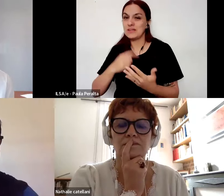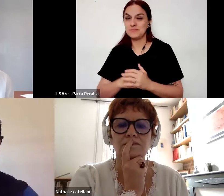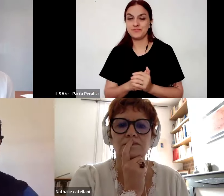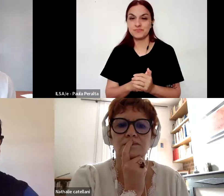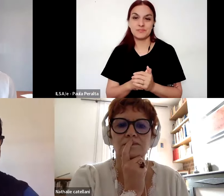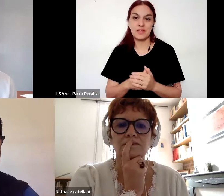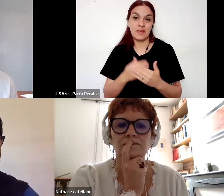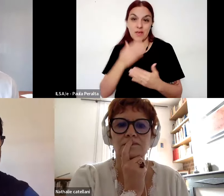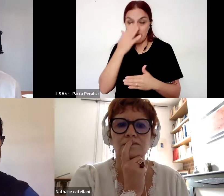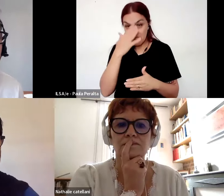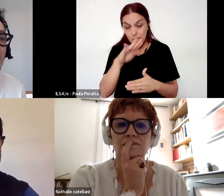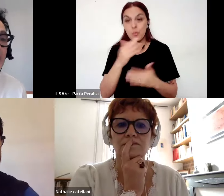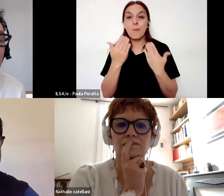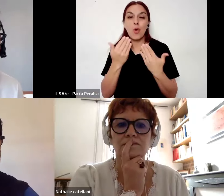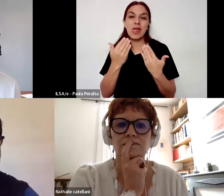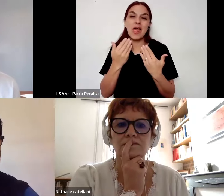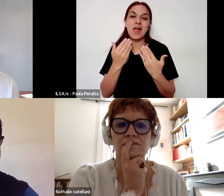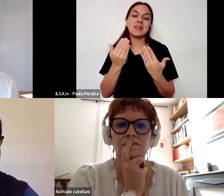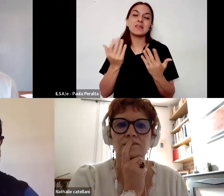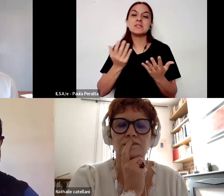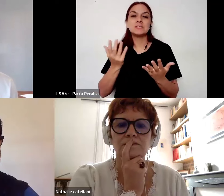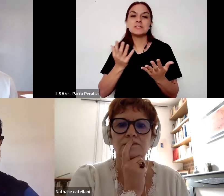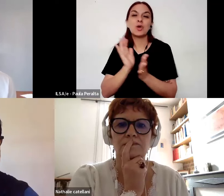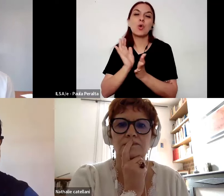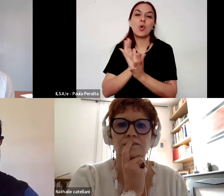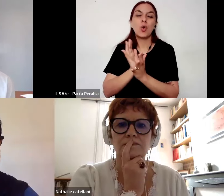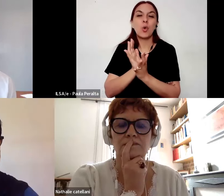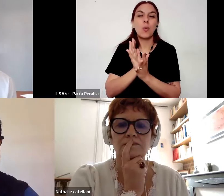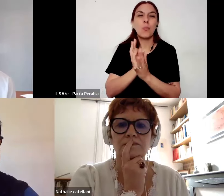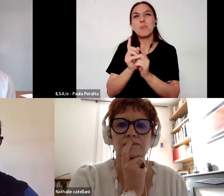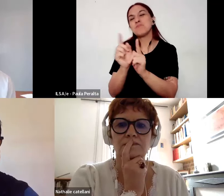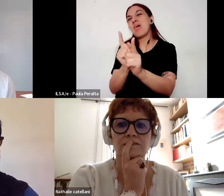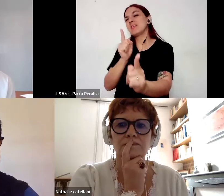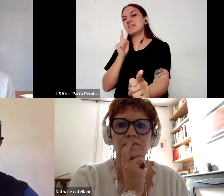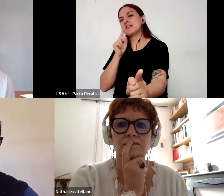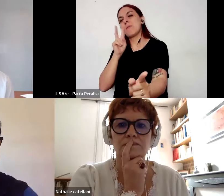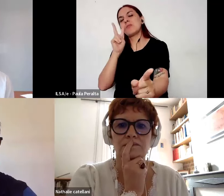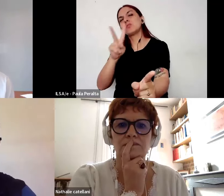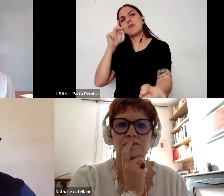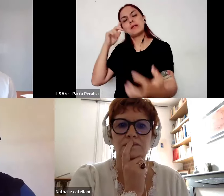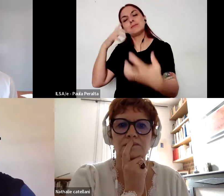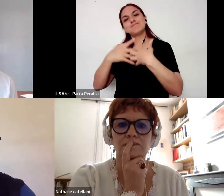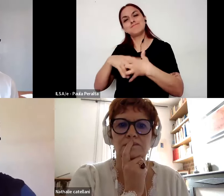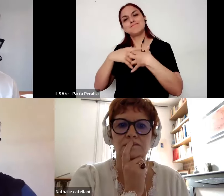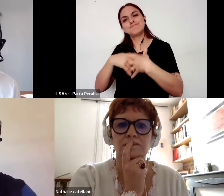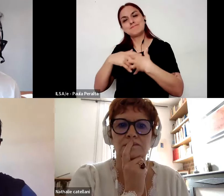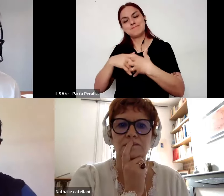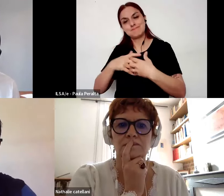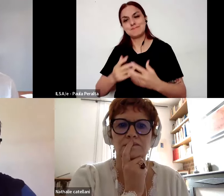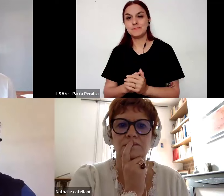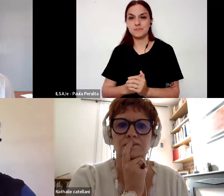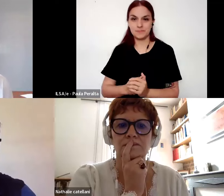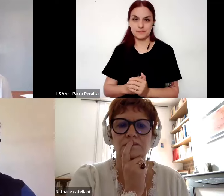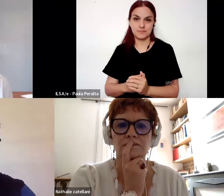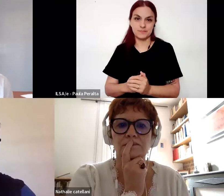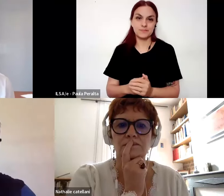poder hacer también ese ejercicio de distanciamiento respecto a lo que uno viene pensando lo que viene haciendo para